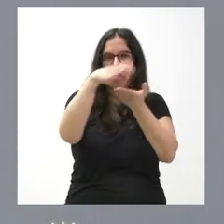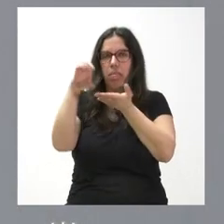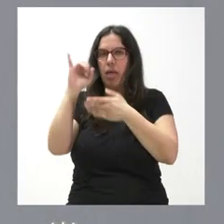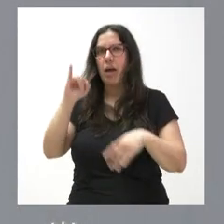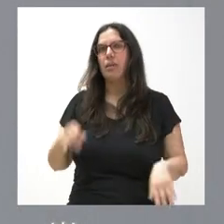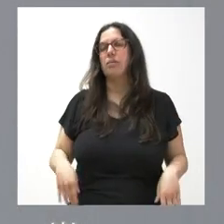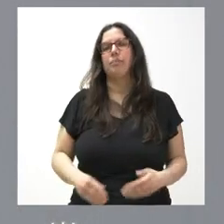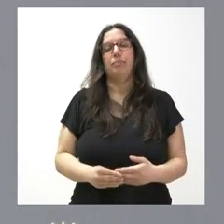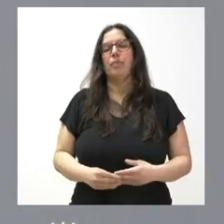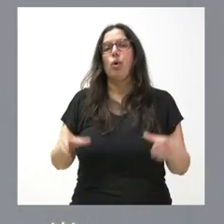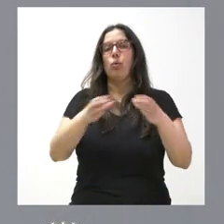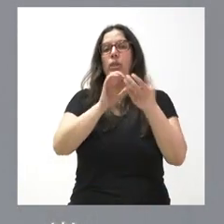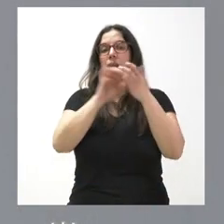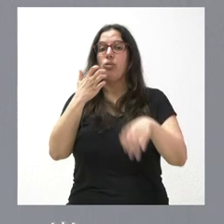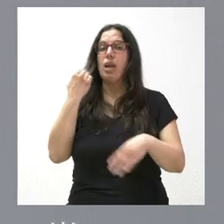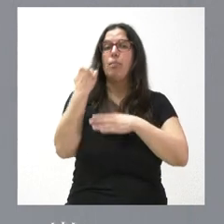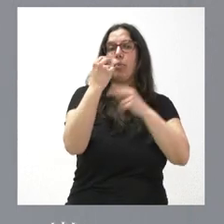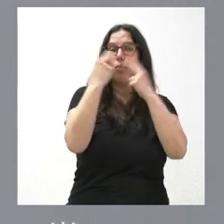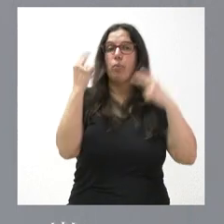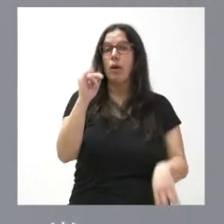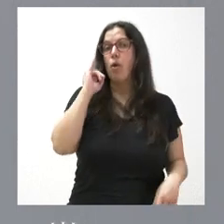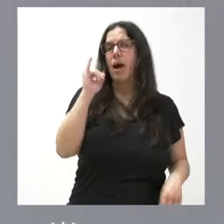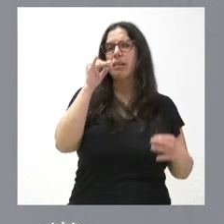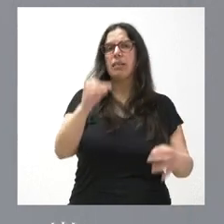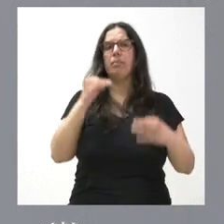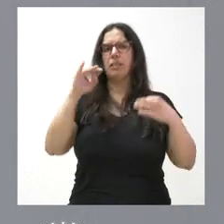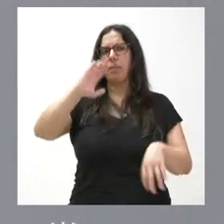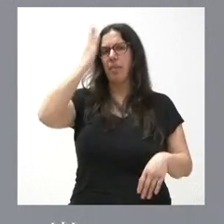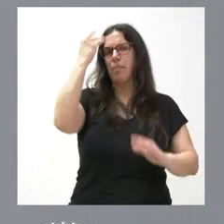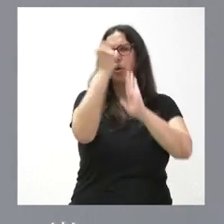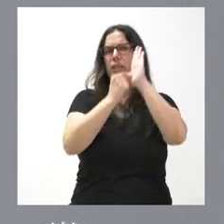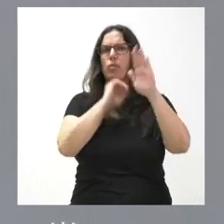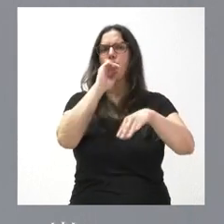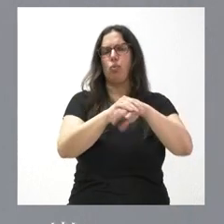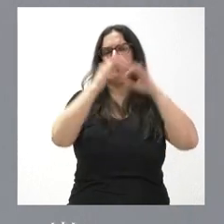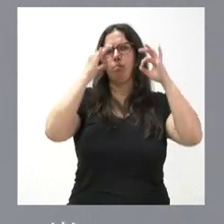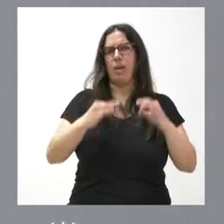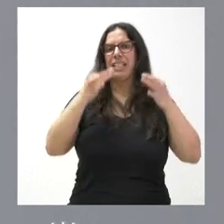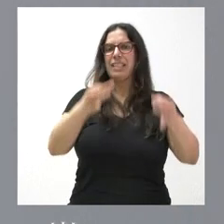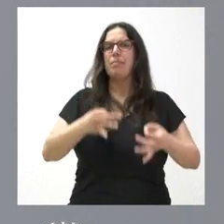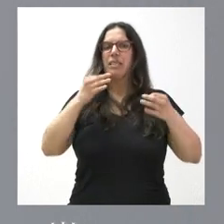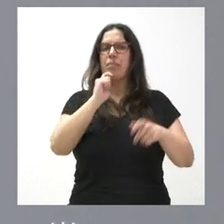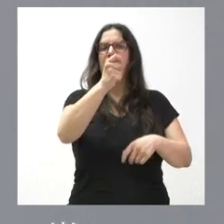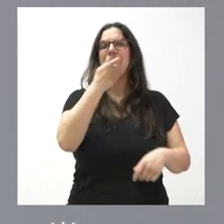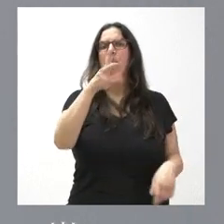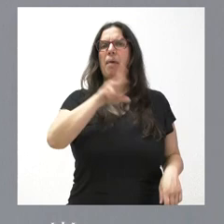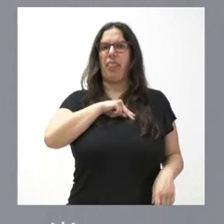apoyo público, lo está dando conforme a unos principios y unos criterios y lo está dando siempre a quien se lo merece.